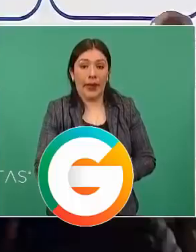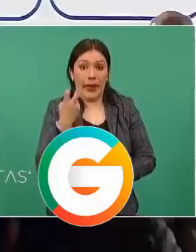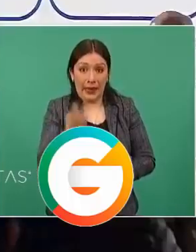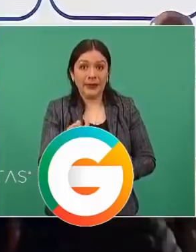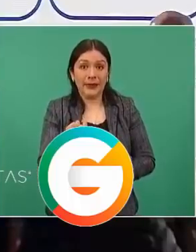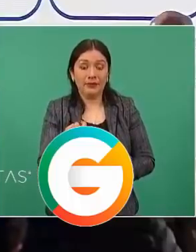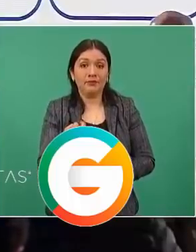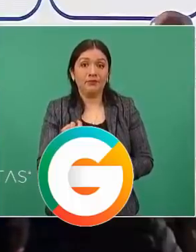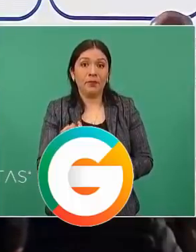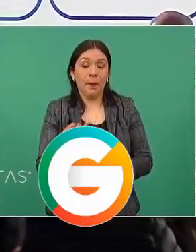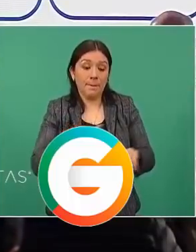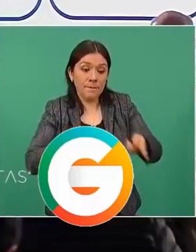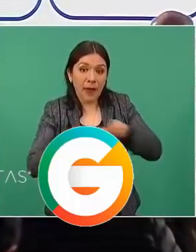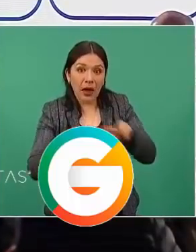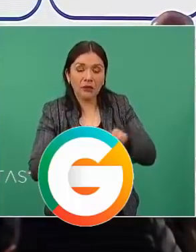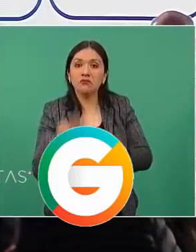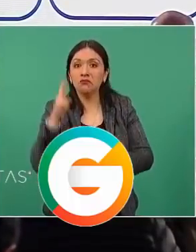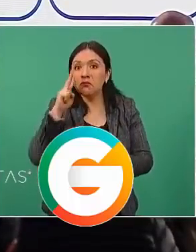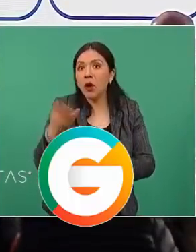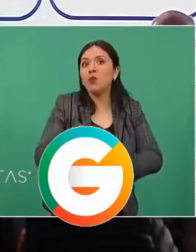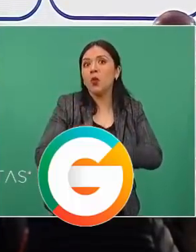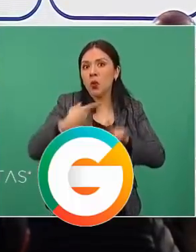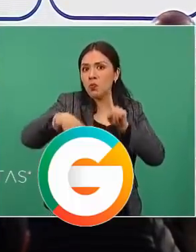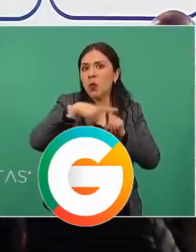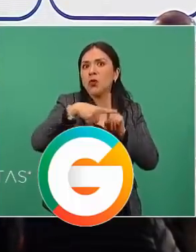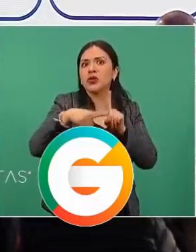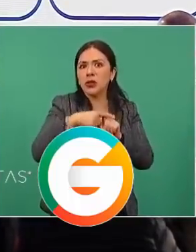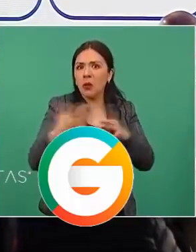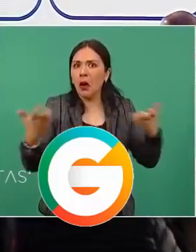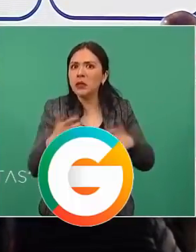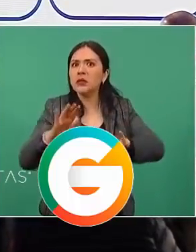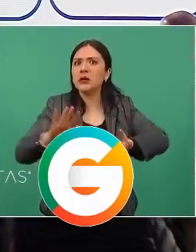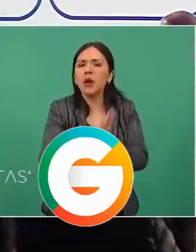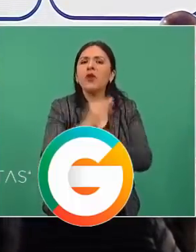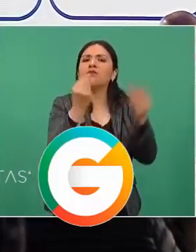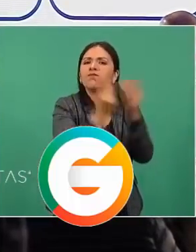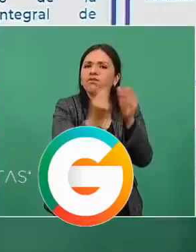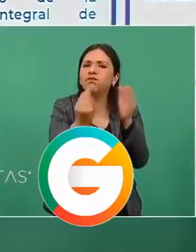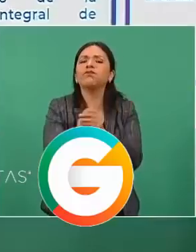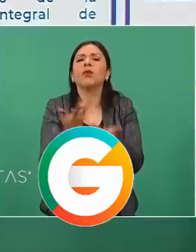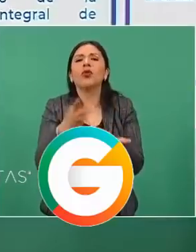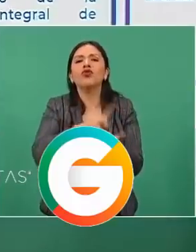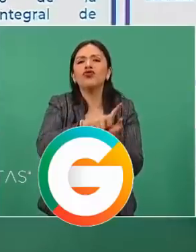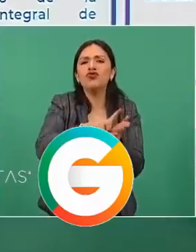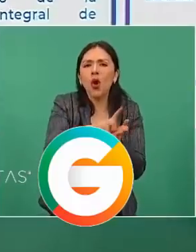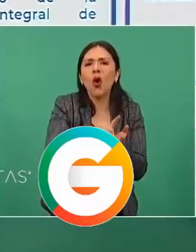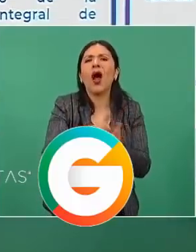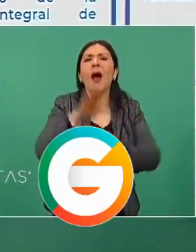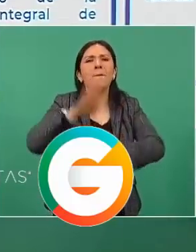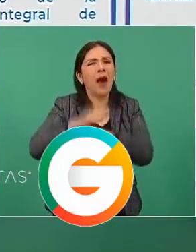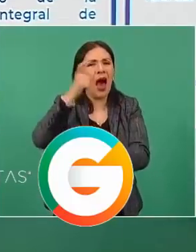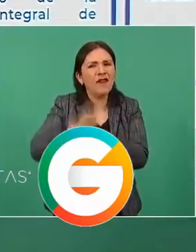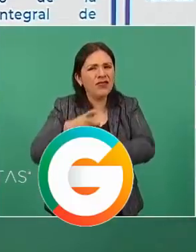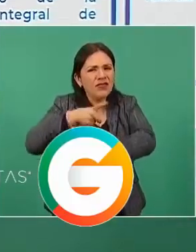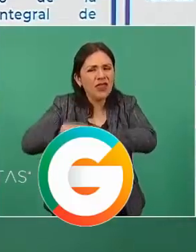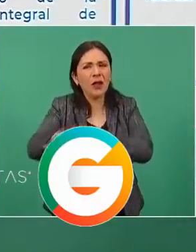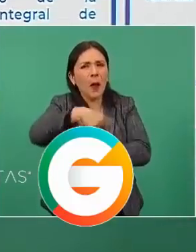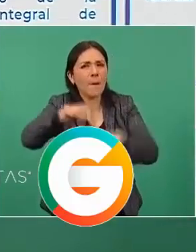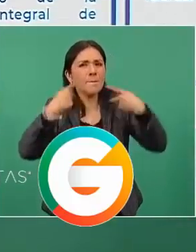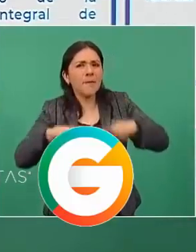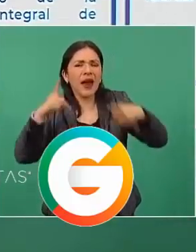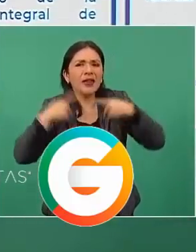arroja resultados positivos. Ya vimos todos los rubros, los rubros en drogas que mayor daño hacen a la población,